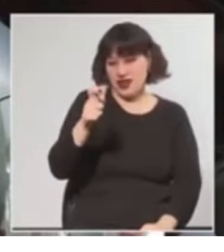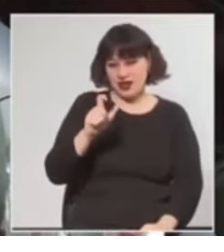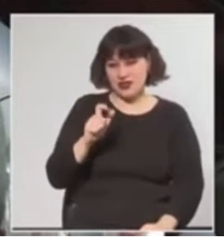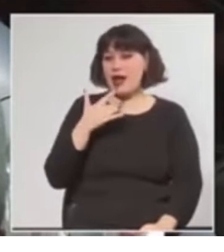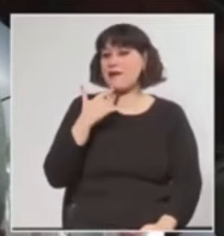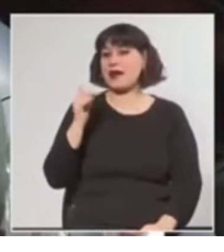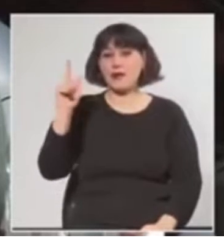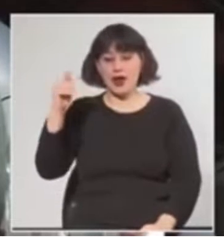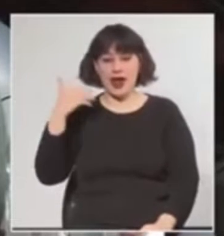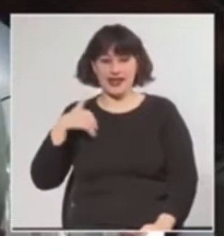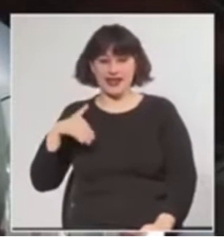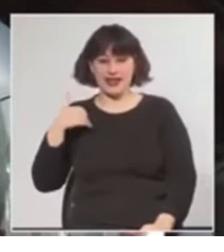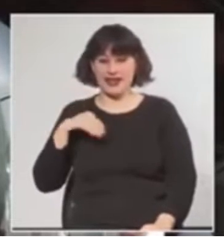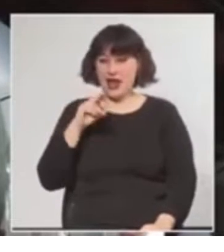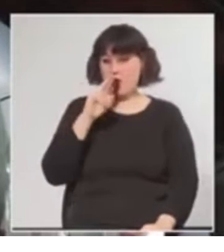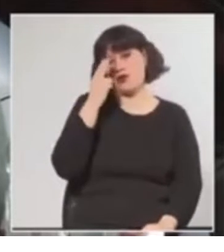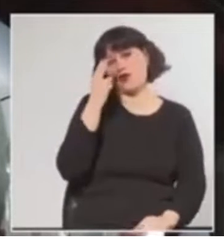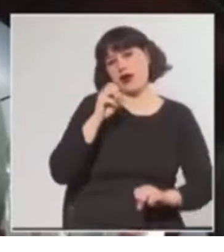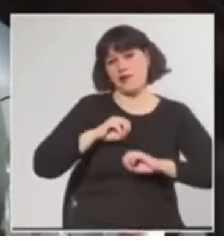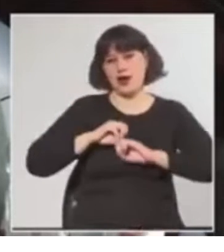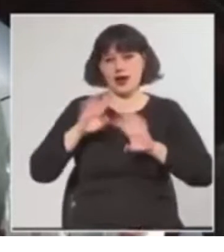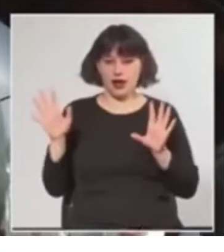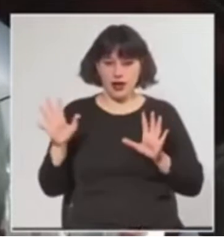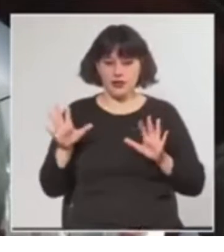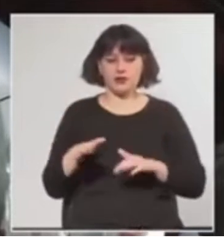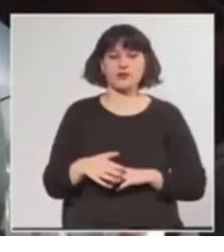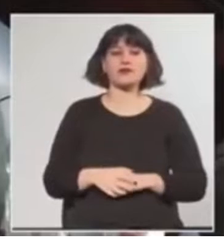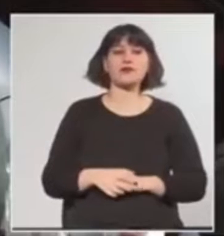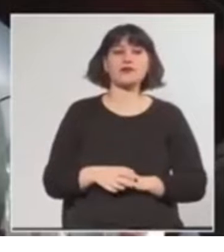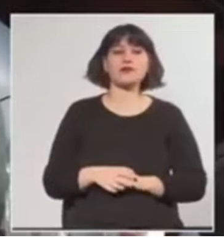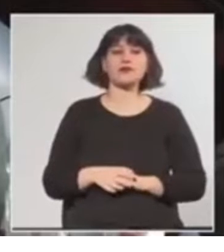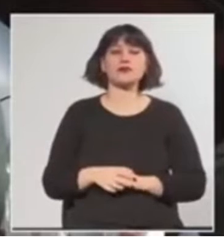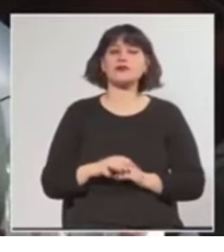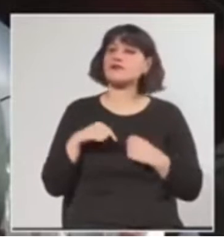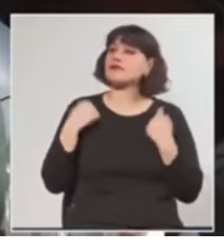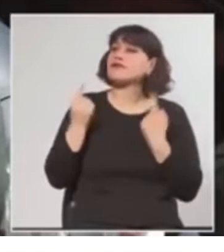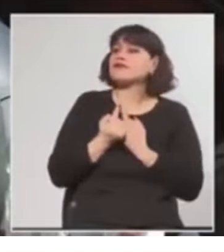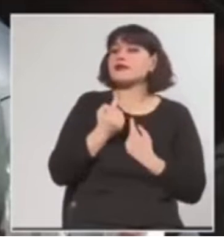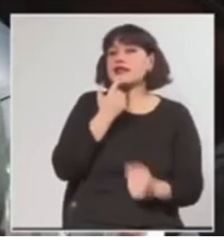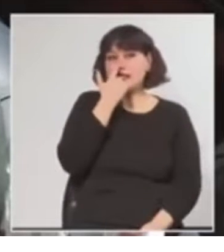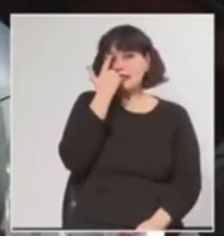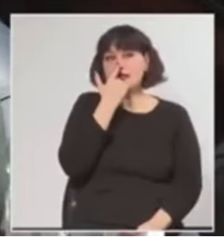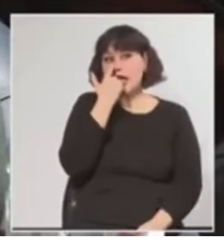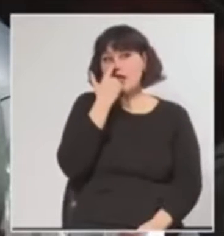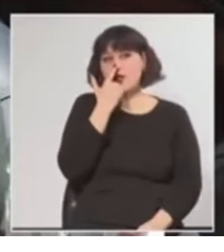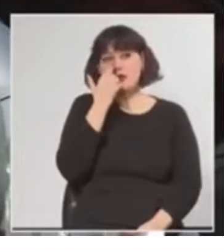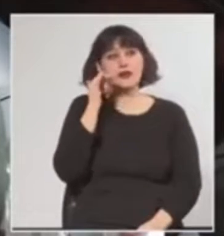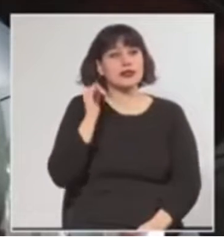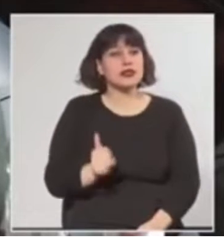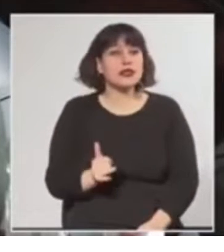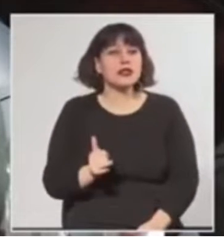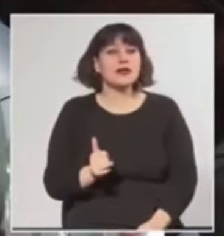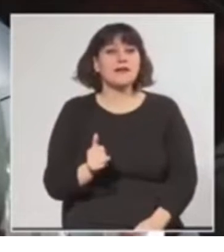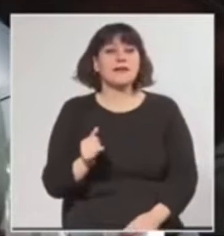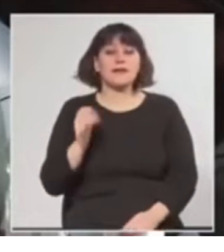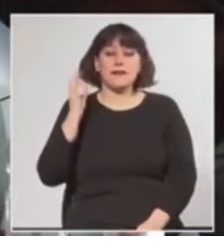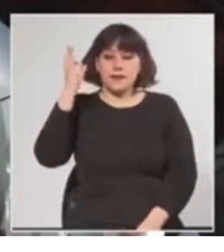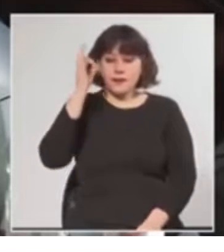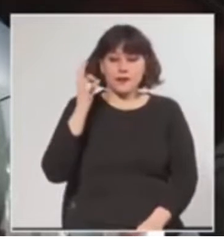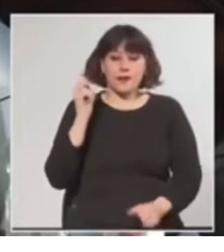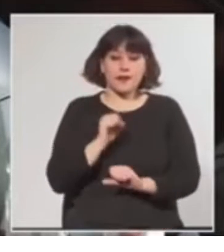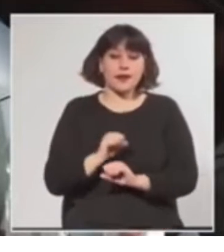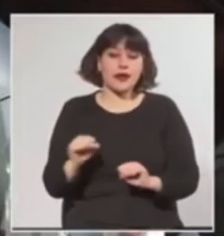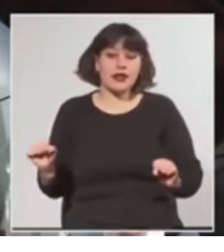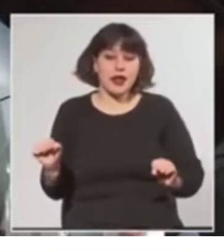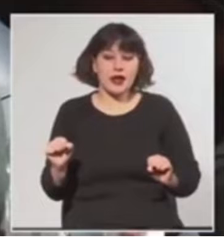caso de Argentina y Uruguay es el más evidente. Nos interesaba tener, sin duda, que el Parlamento Nacional pueda tener